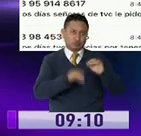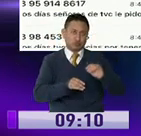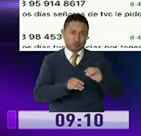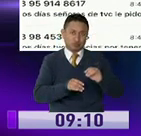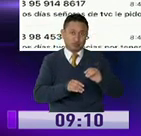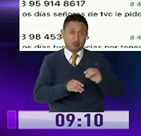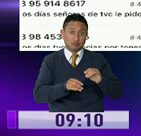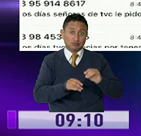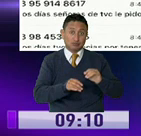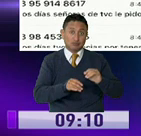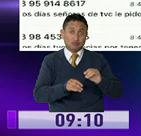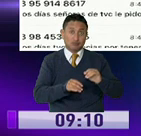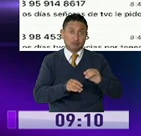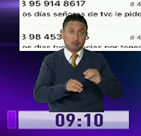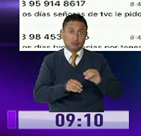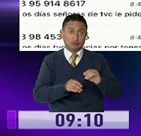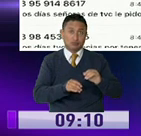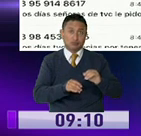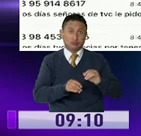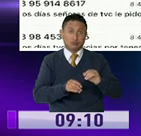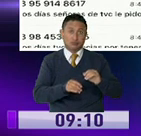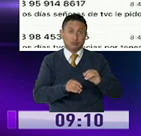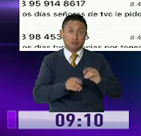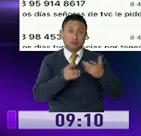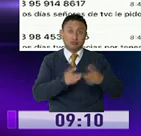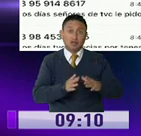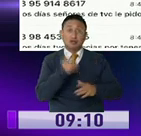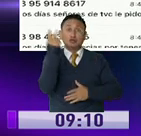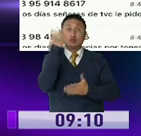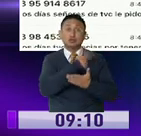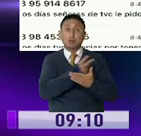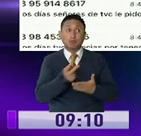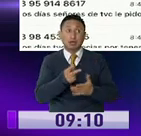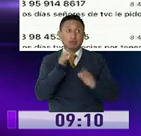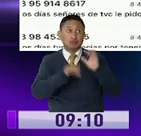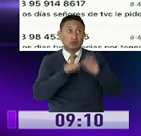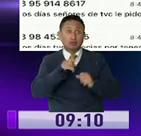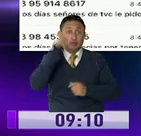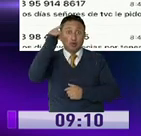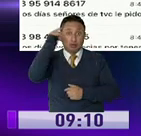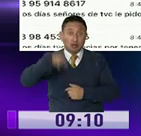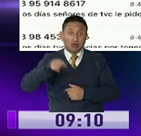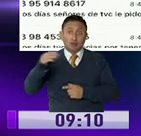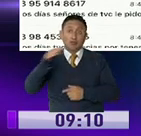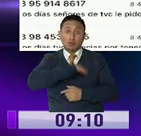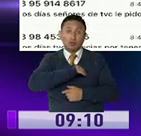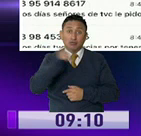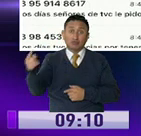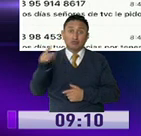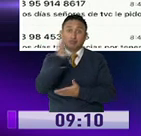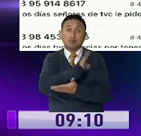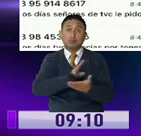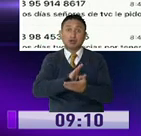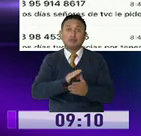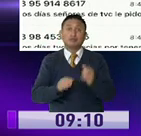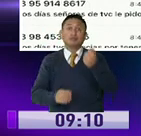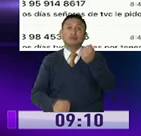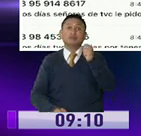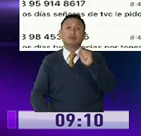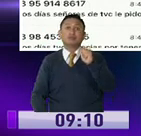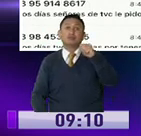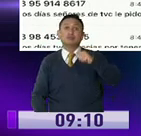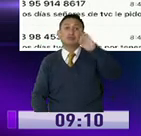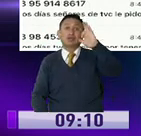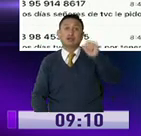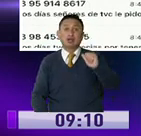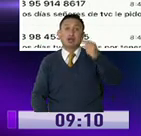formulario del día de ahora no se comunican. Ya son dos semanas que estoy intentando que alguien del gobierno al municipio se acerque al barrio Santa Gloria, sector